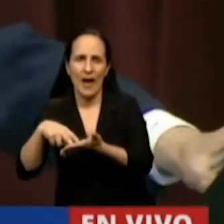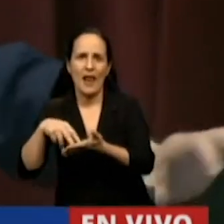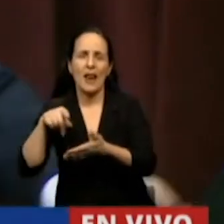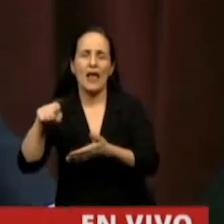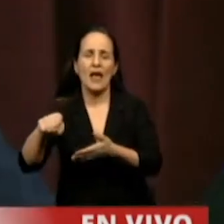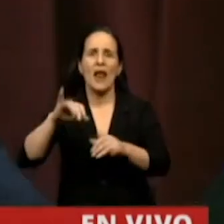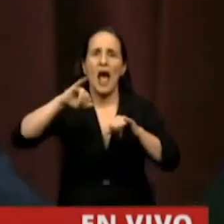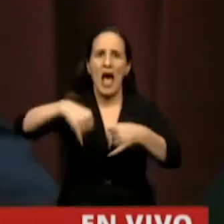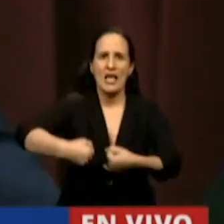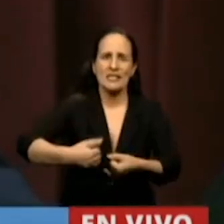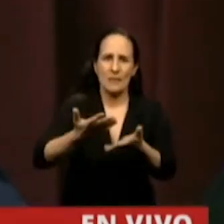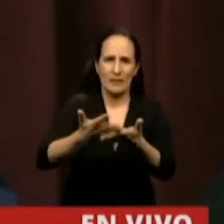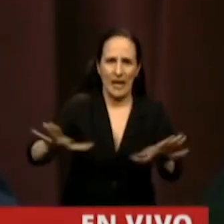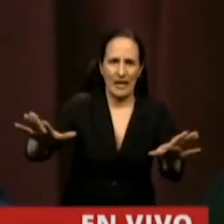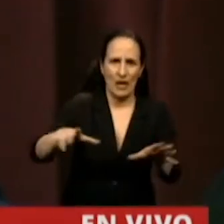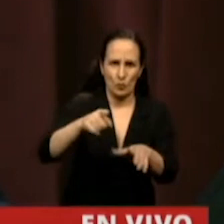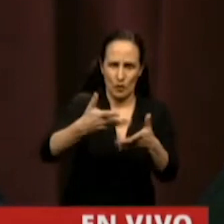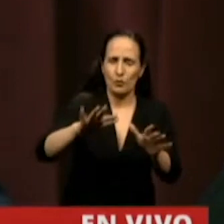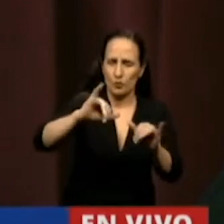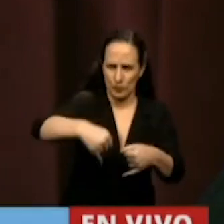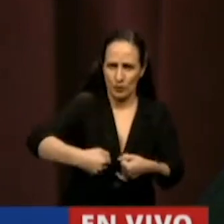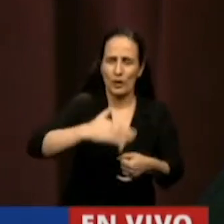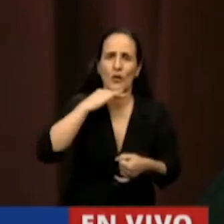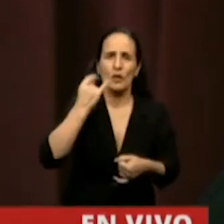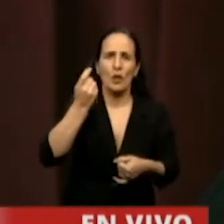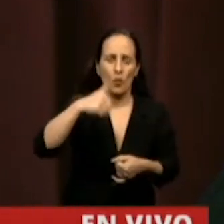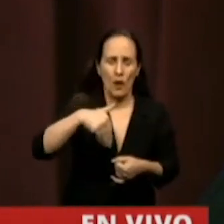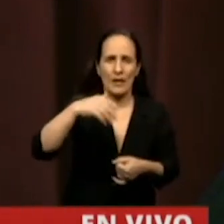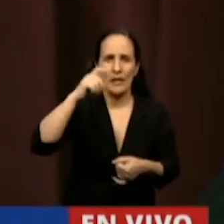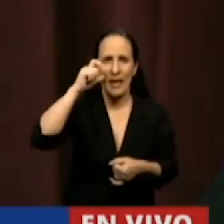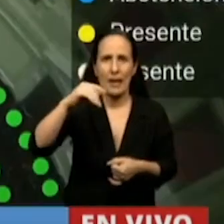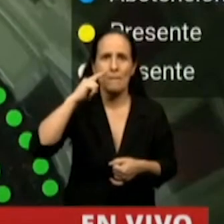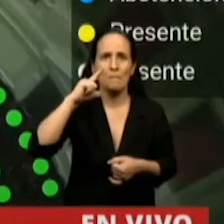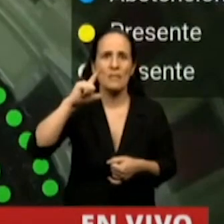aceptación de la renuncia del diputado Juan Emilio Ameri.